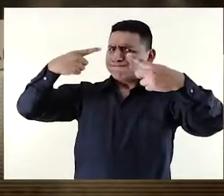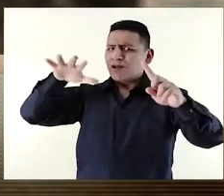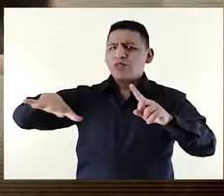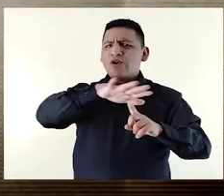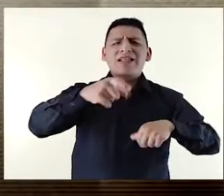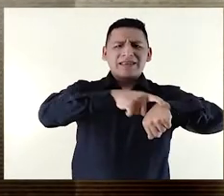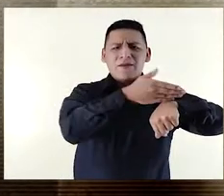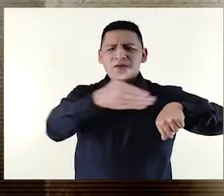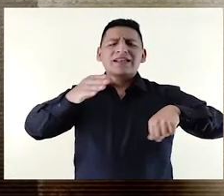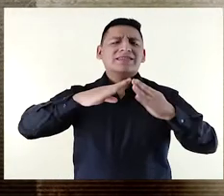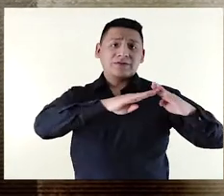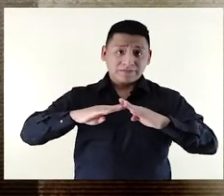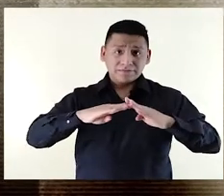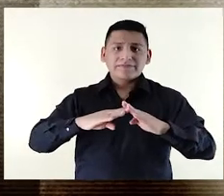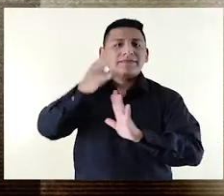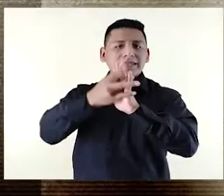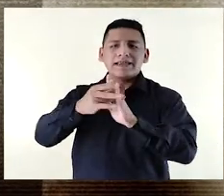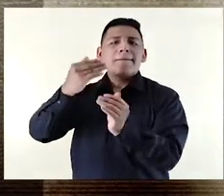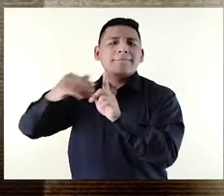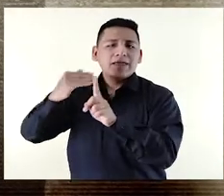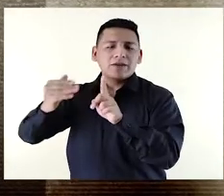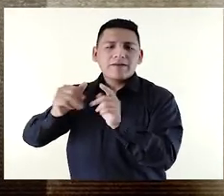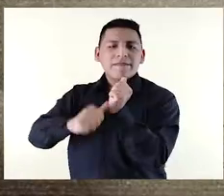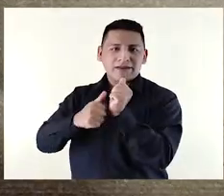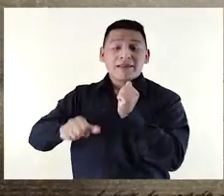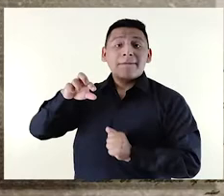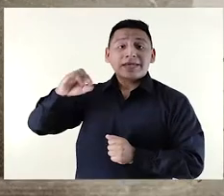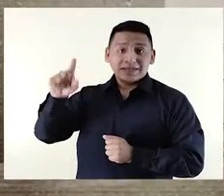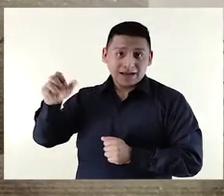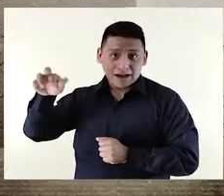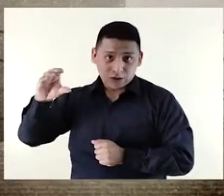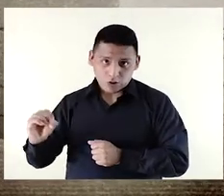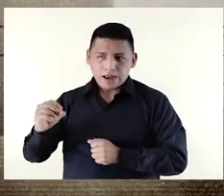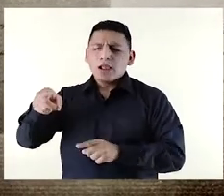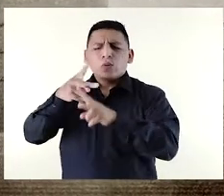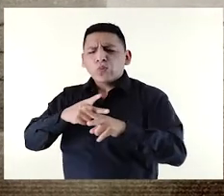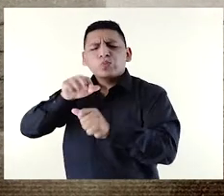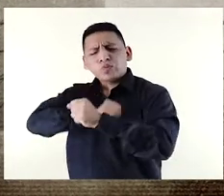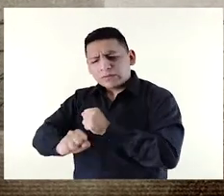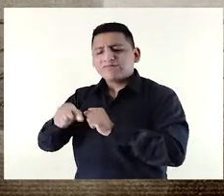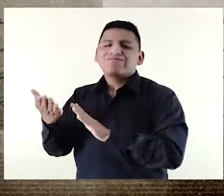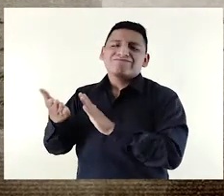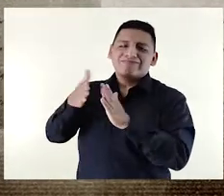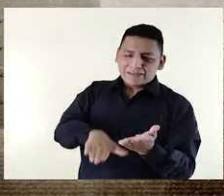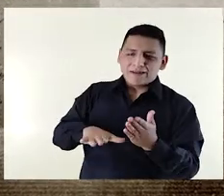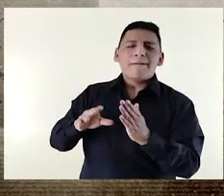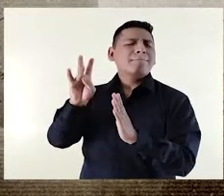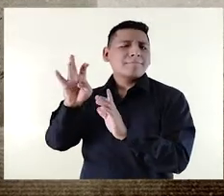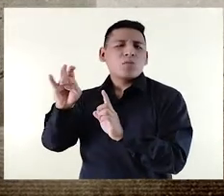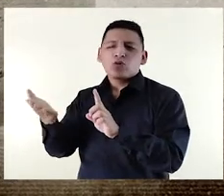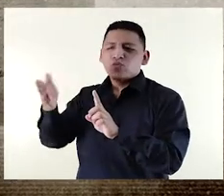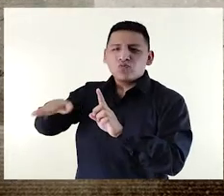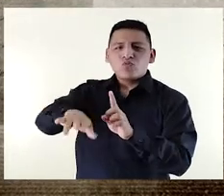influyente en la primera época de la ciudad, casada con el medio hermano de Pizarro. Se dedicó al cuidado de sus hijos después de su asesinato.